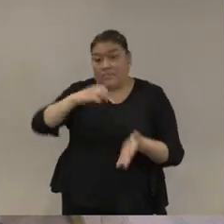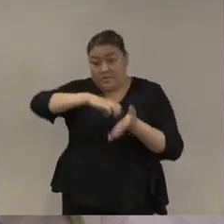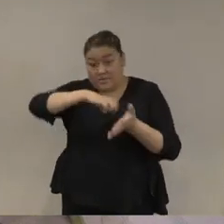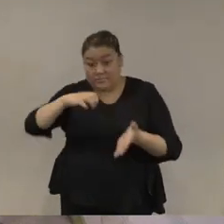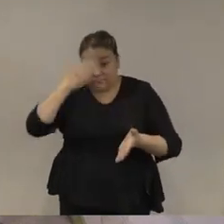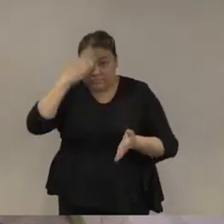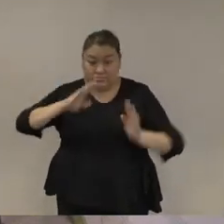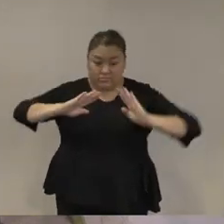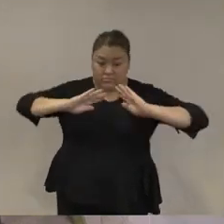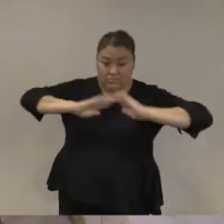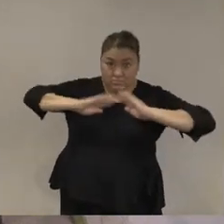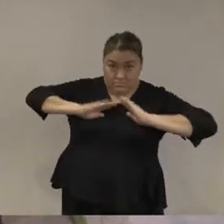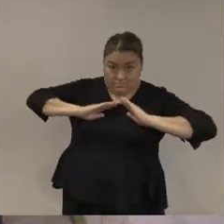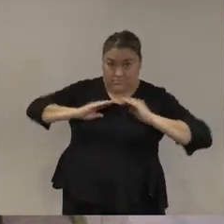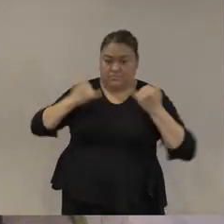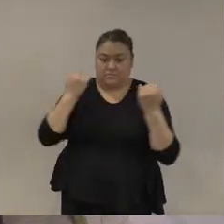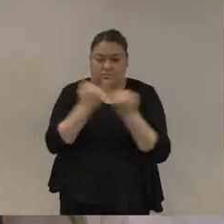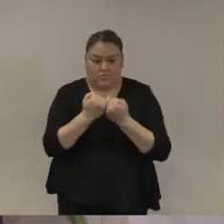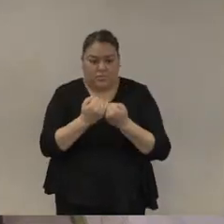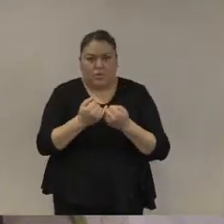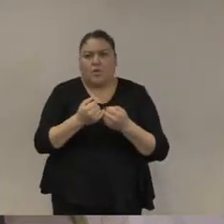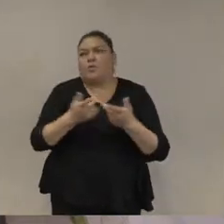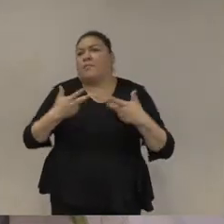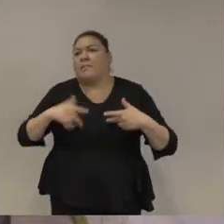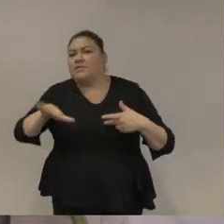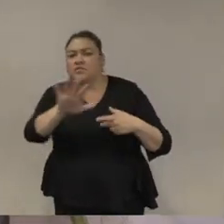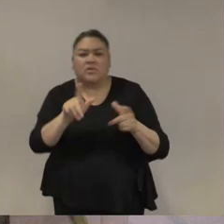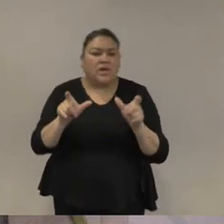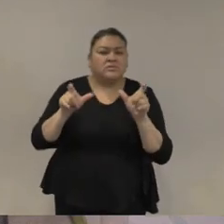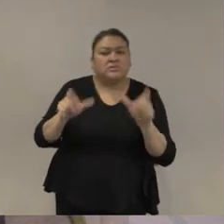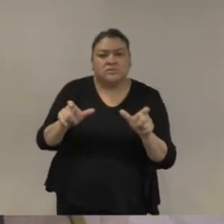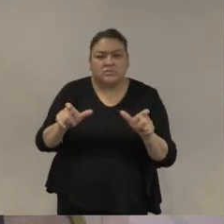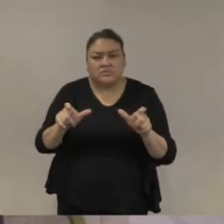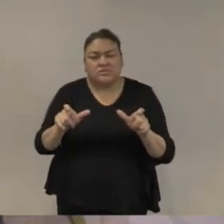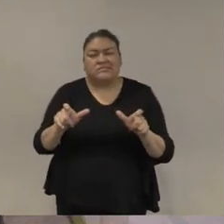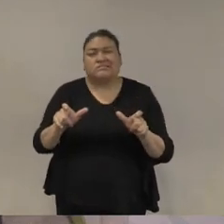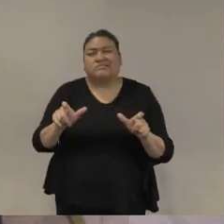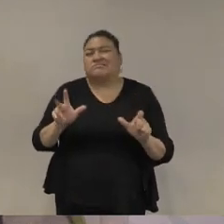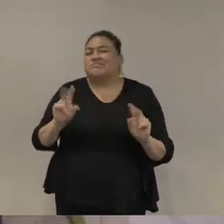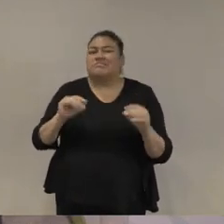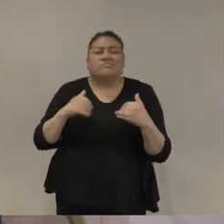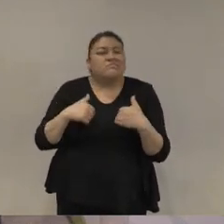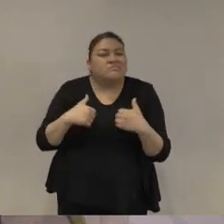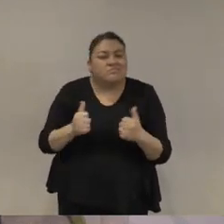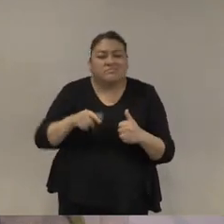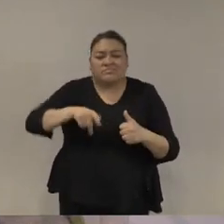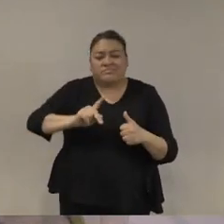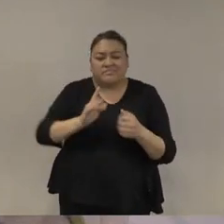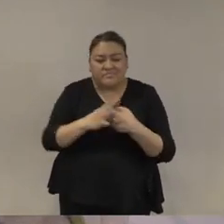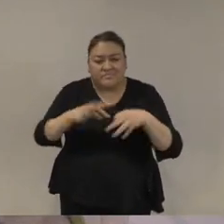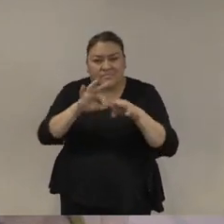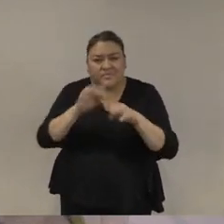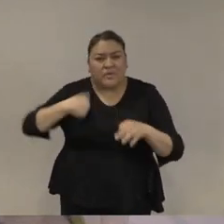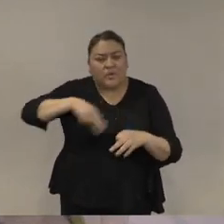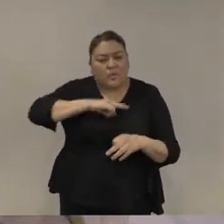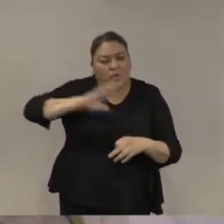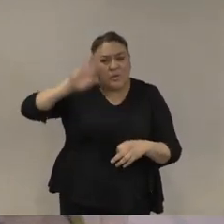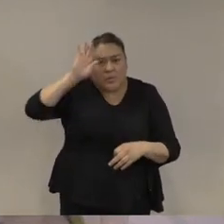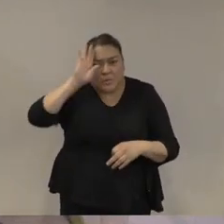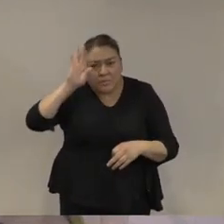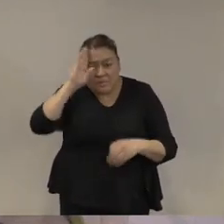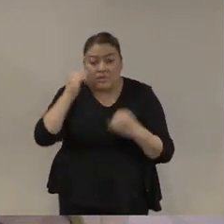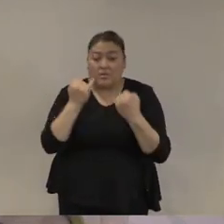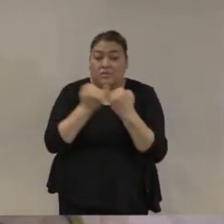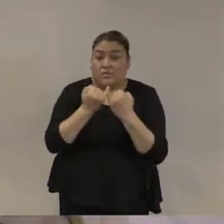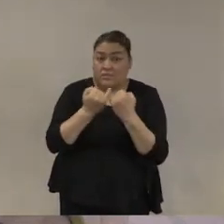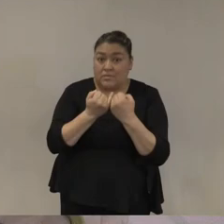Fuerzas Armadas de militares en tareas de seguridad pública creo que es importante también no subestimar la forma en la que